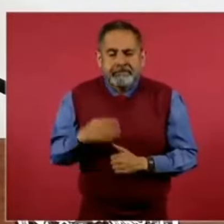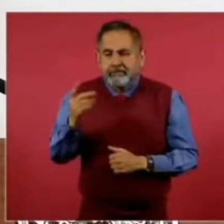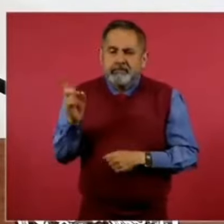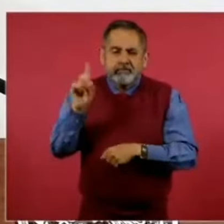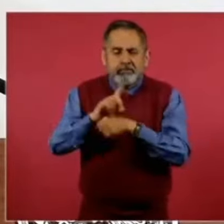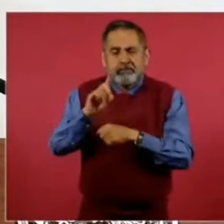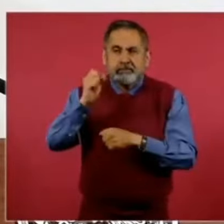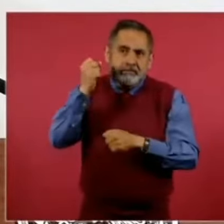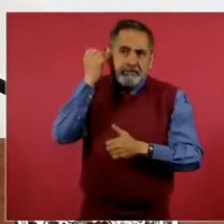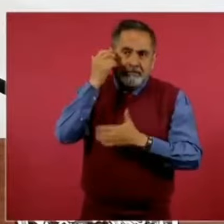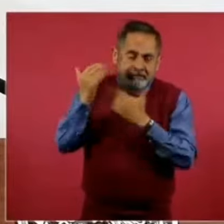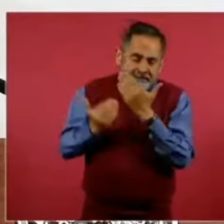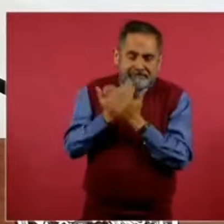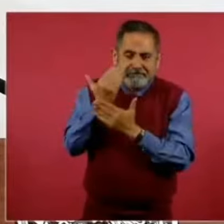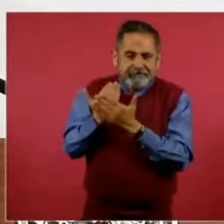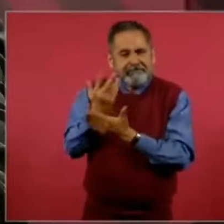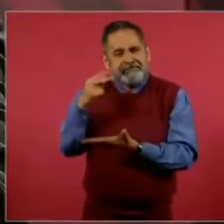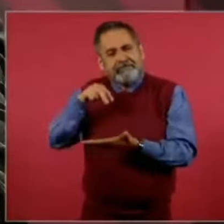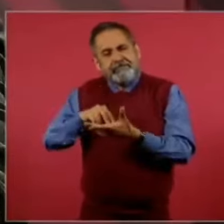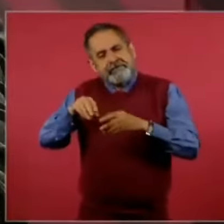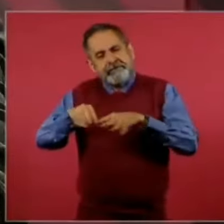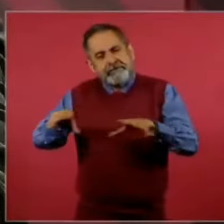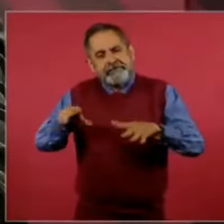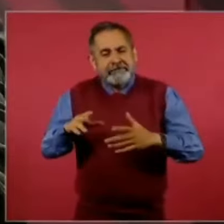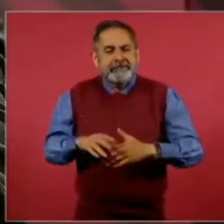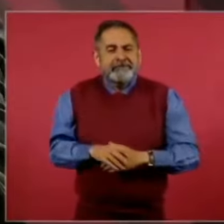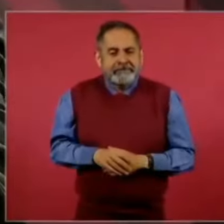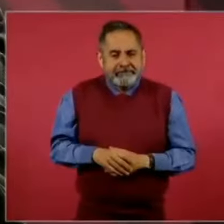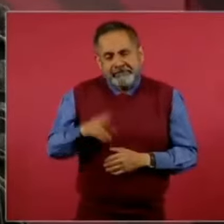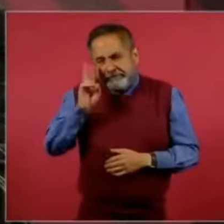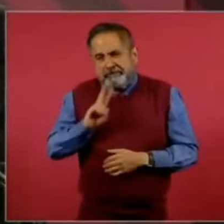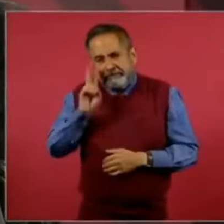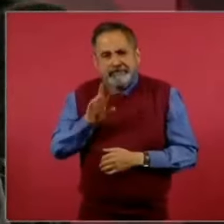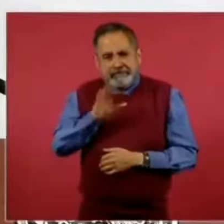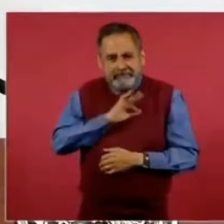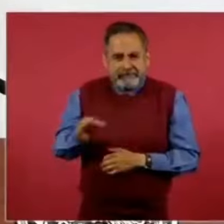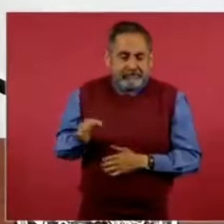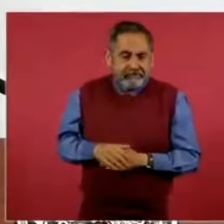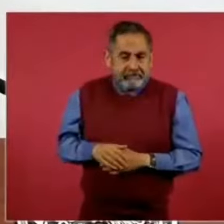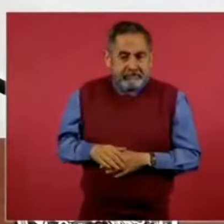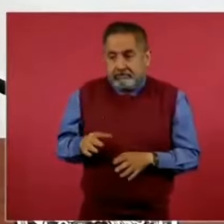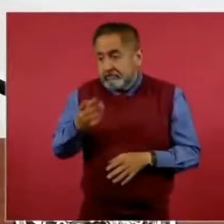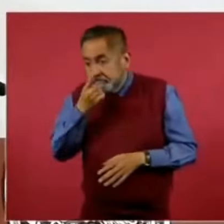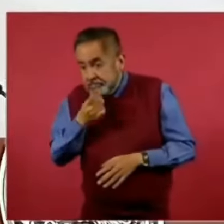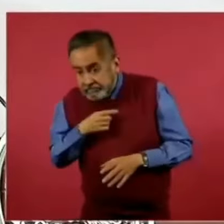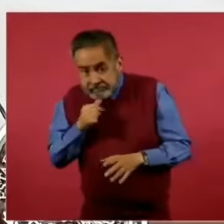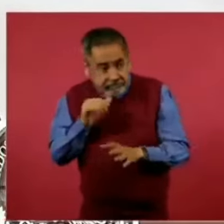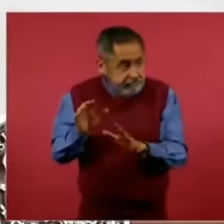mañanera. Bueno, vamos a ver, usted ya no me dice que